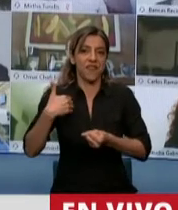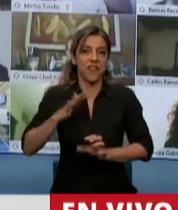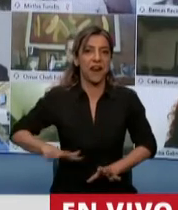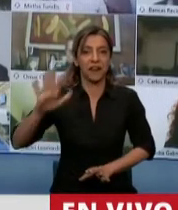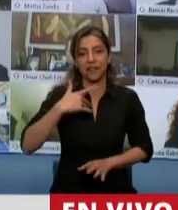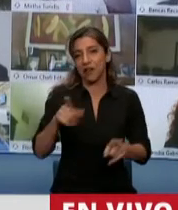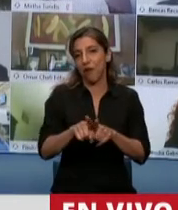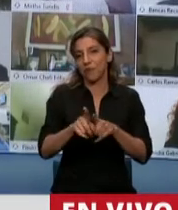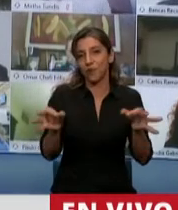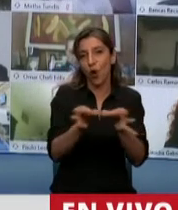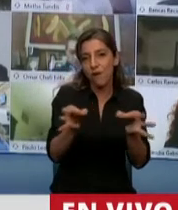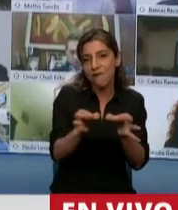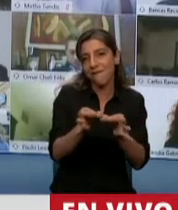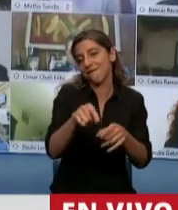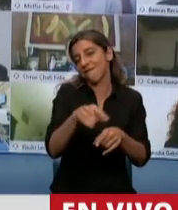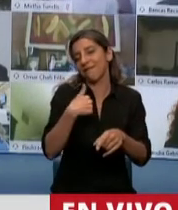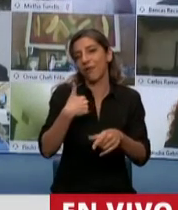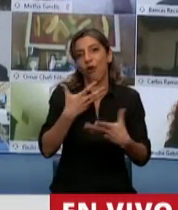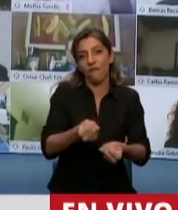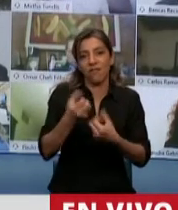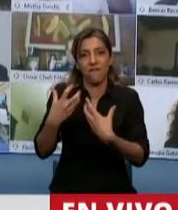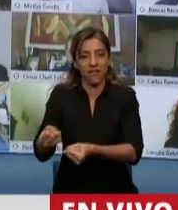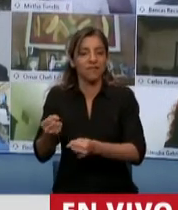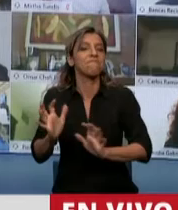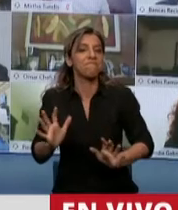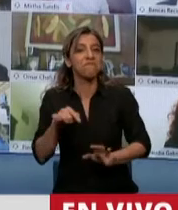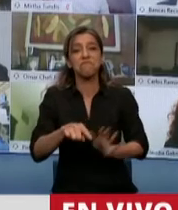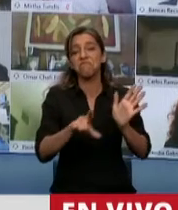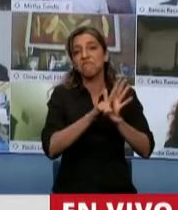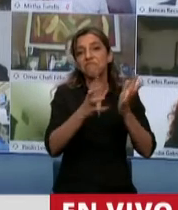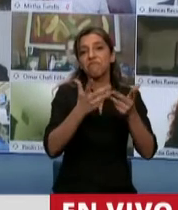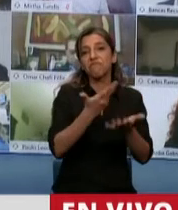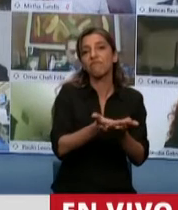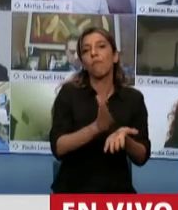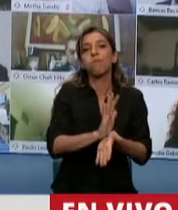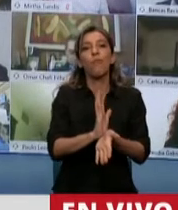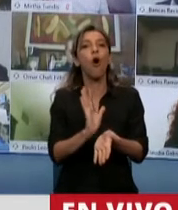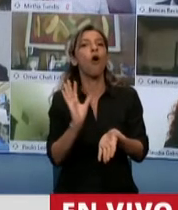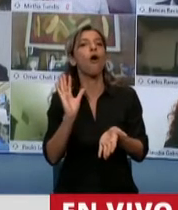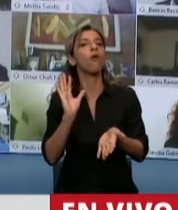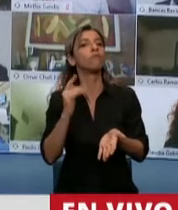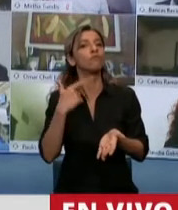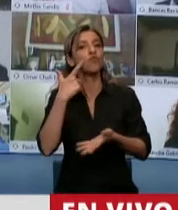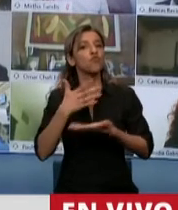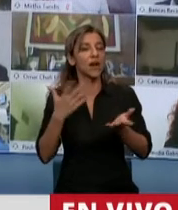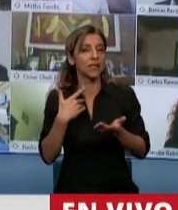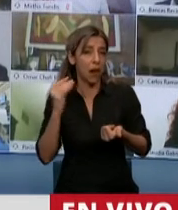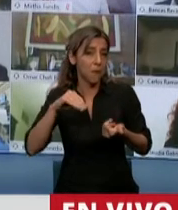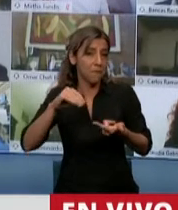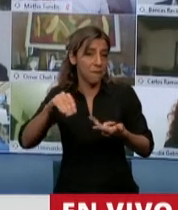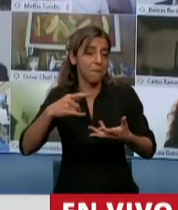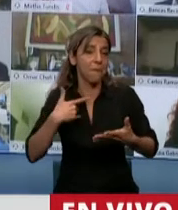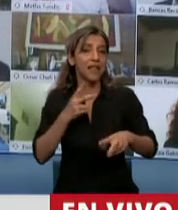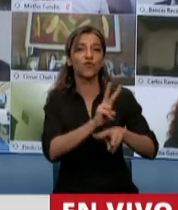complementar lo que se viene realizando en esta cuestión de que se pudo trabajar en discontinuar el intercambio de información